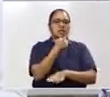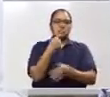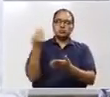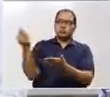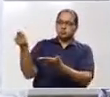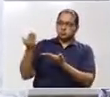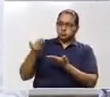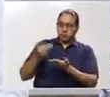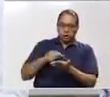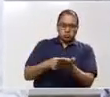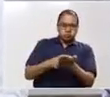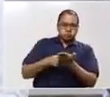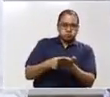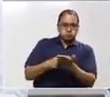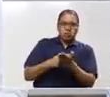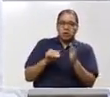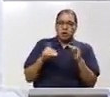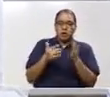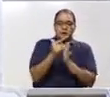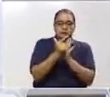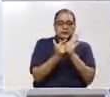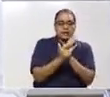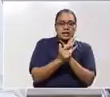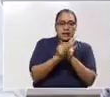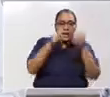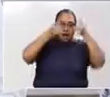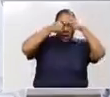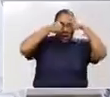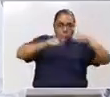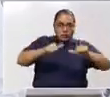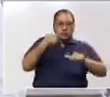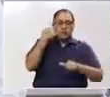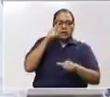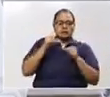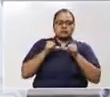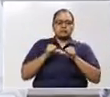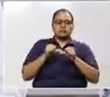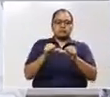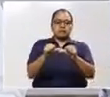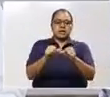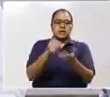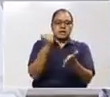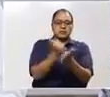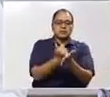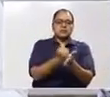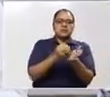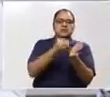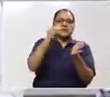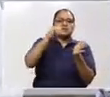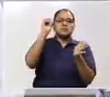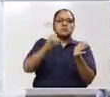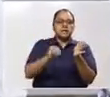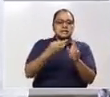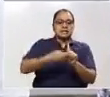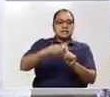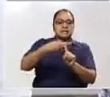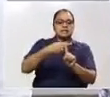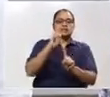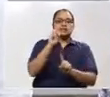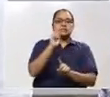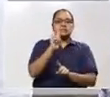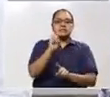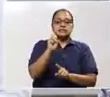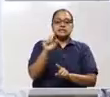aprobando este acuerdo y así prorrogar el pago del impuesto sobre la renta a cambio de que las